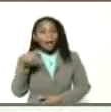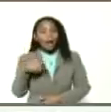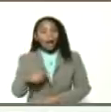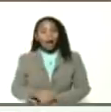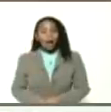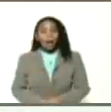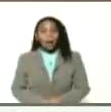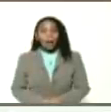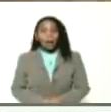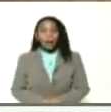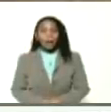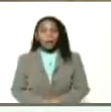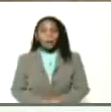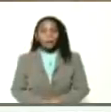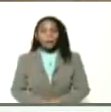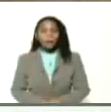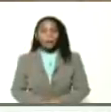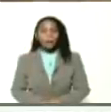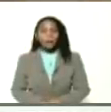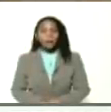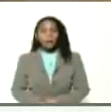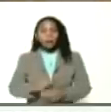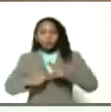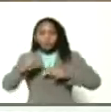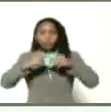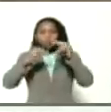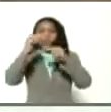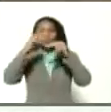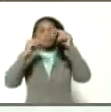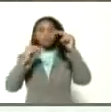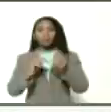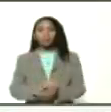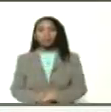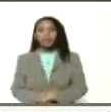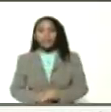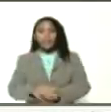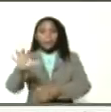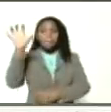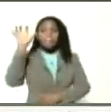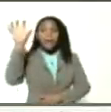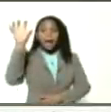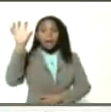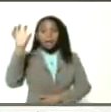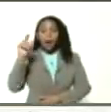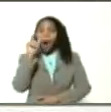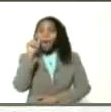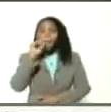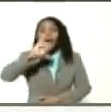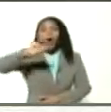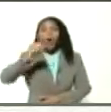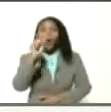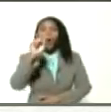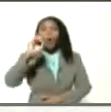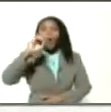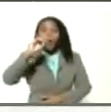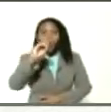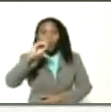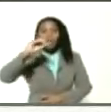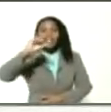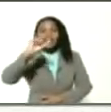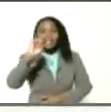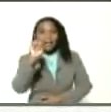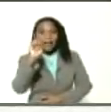José Antonio Abreu, constructor de patria, José Antonio Abreu, de valores.